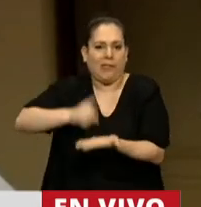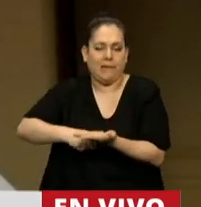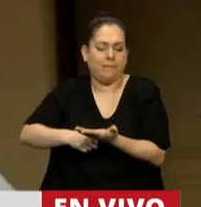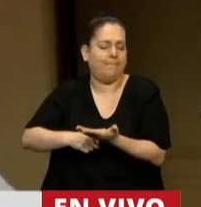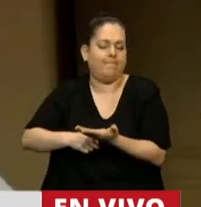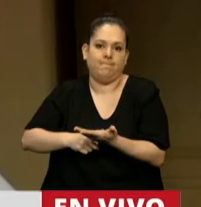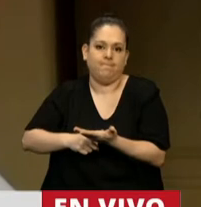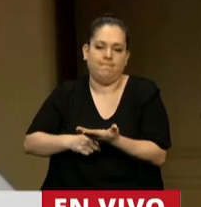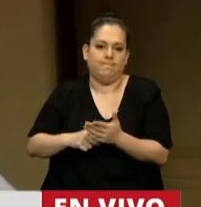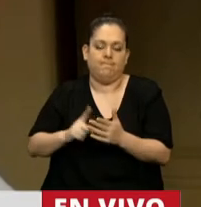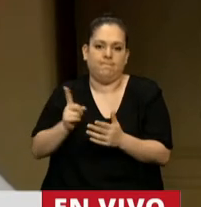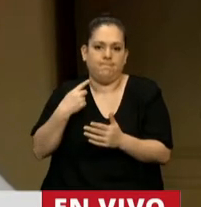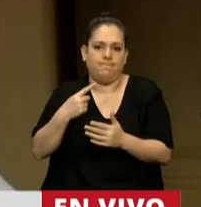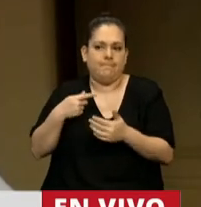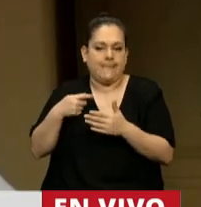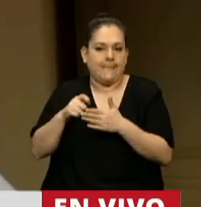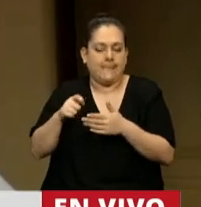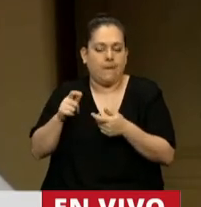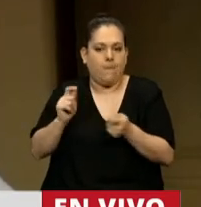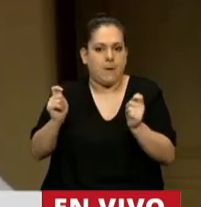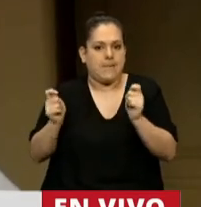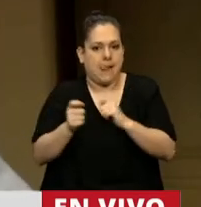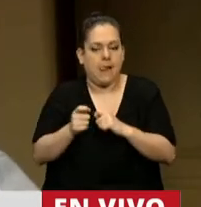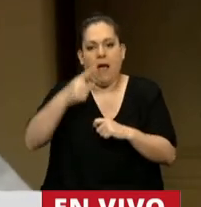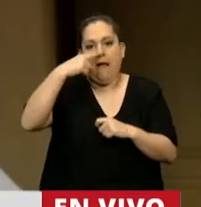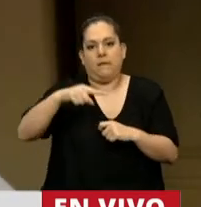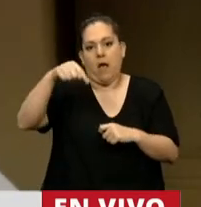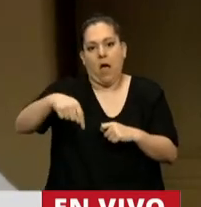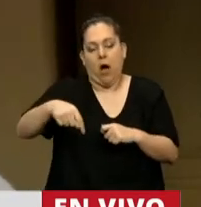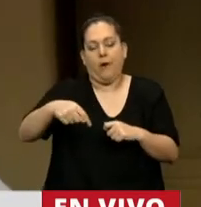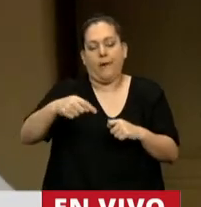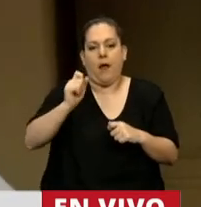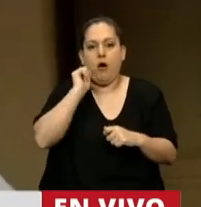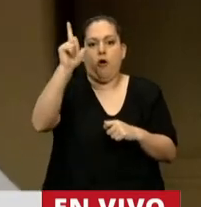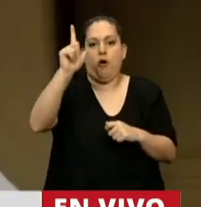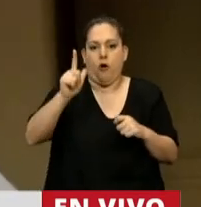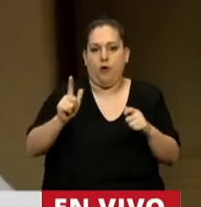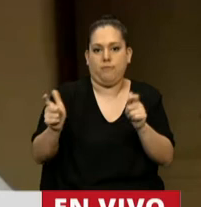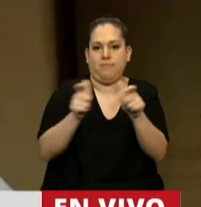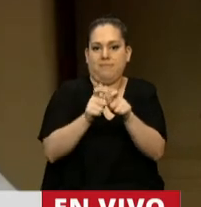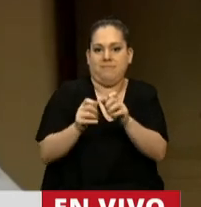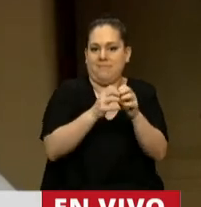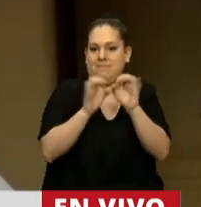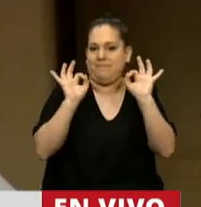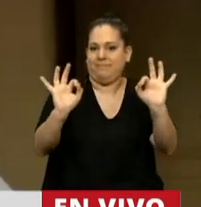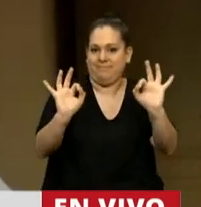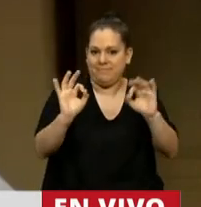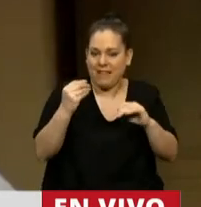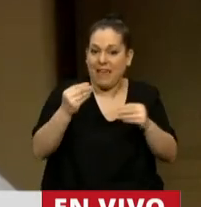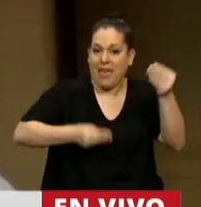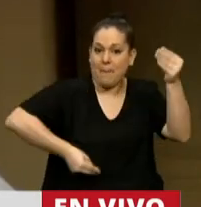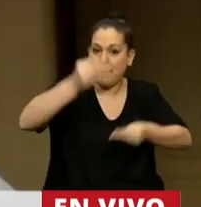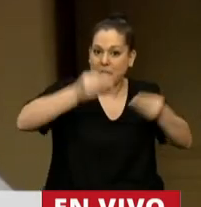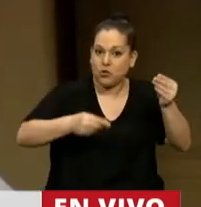creo que hoy tenemos un buen antecedente, que ojalá se repita en el tiempo, que es que las ampliaciones presupuestarias, que generalmente han sido